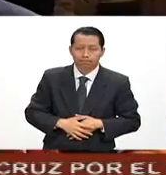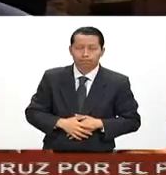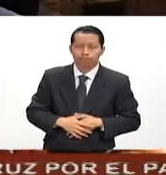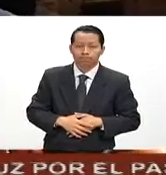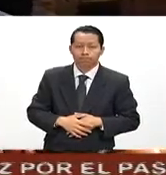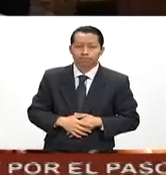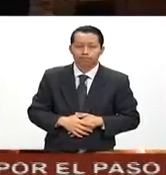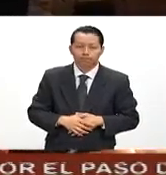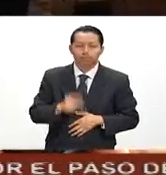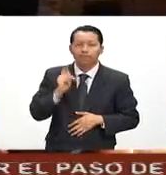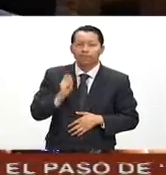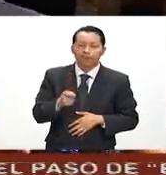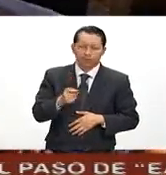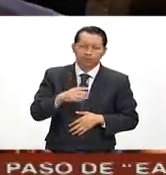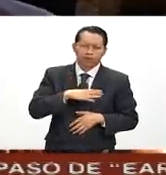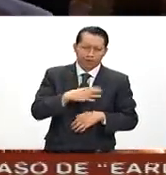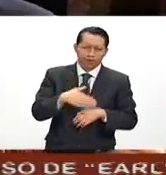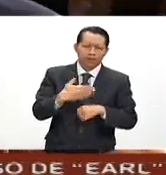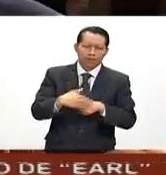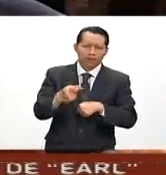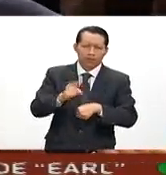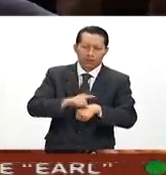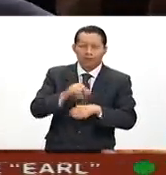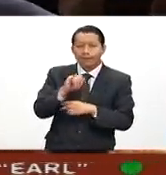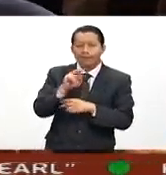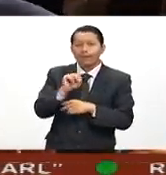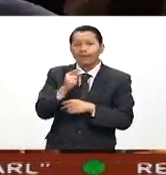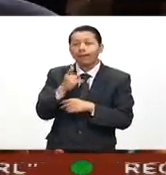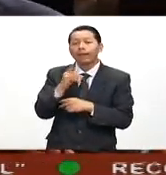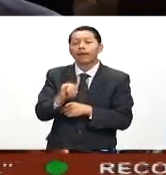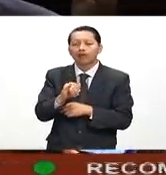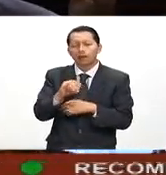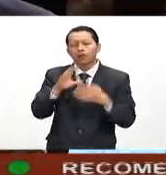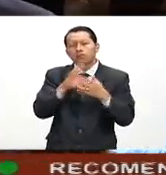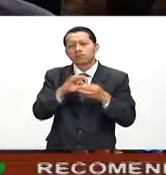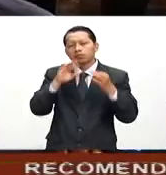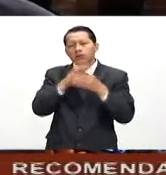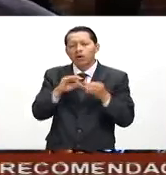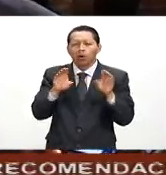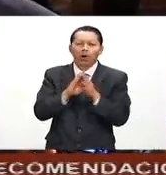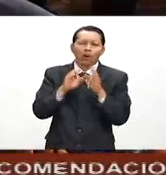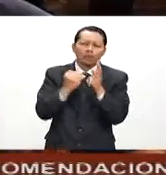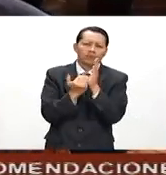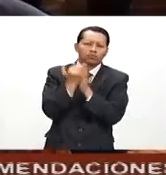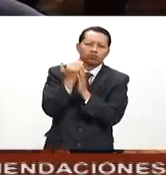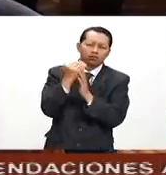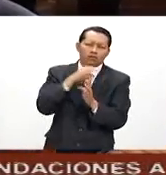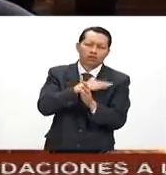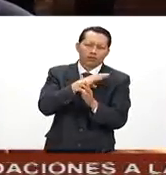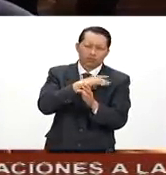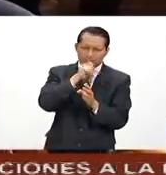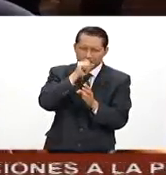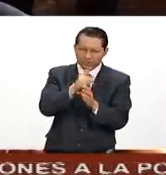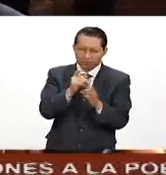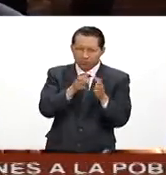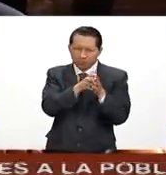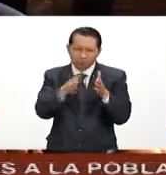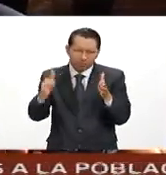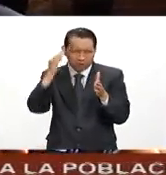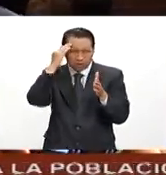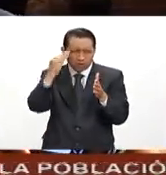En los próximos días, en que el Inegi dará a conocer los datos de crecimiento económico del segundo trimestre y ahí es donde analizaremos